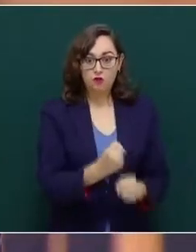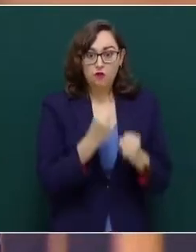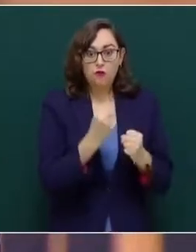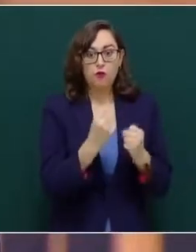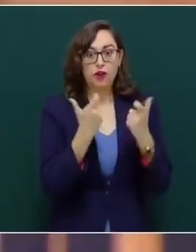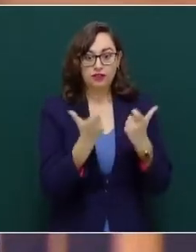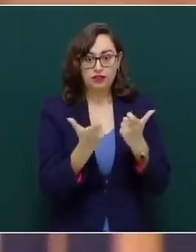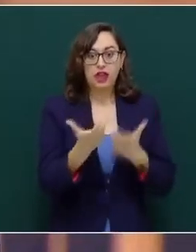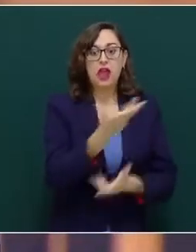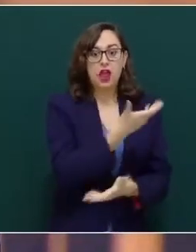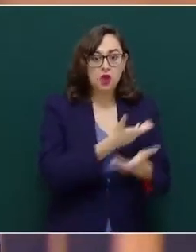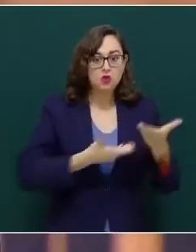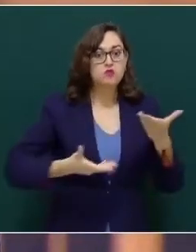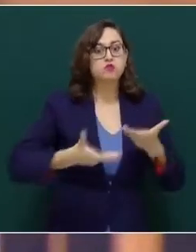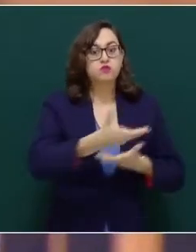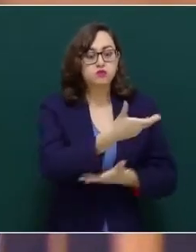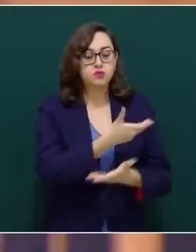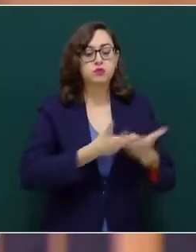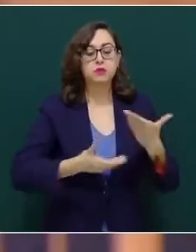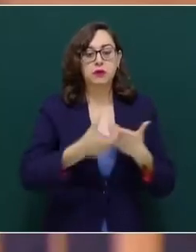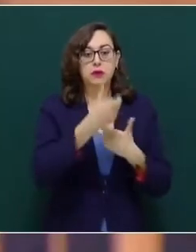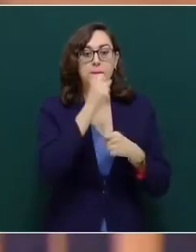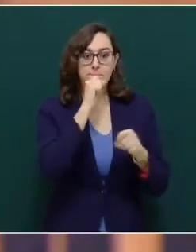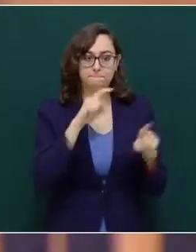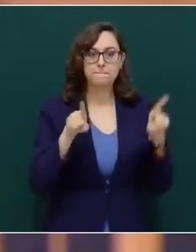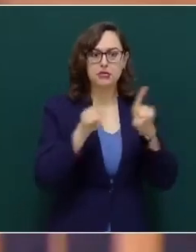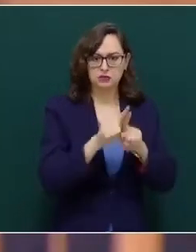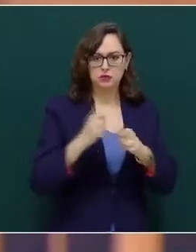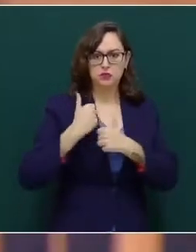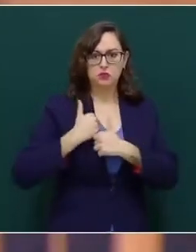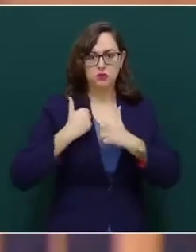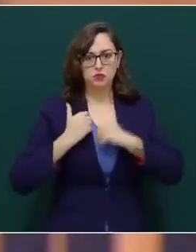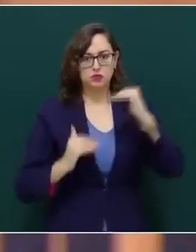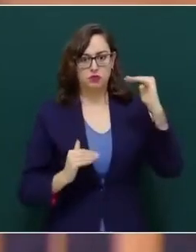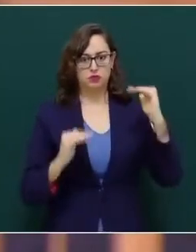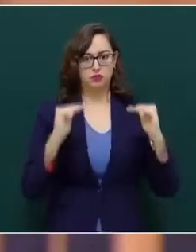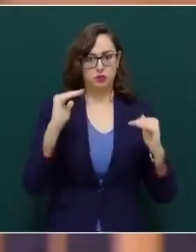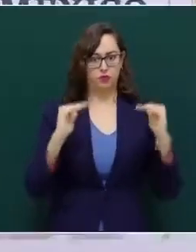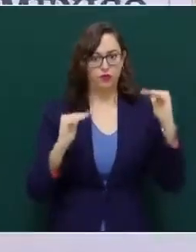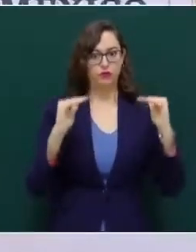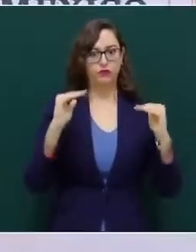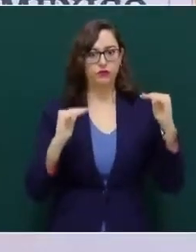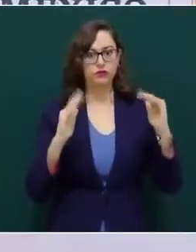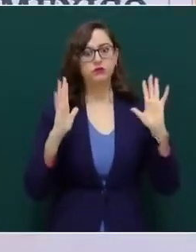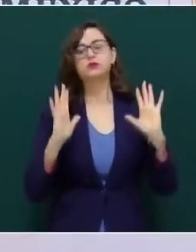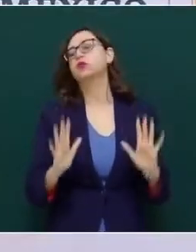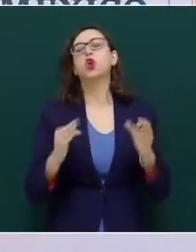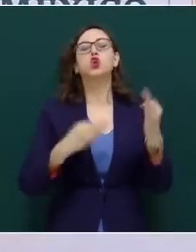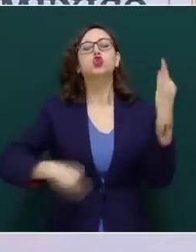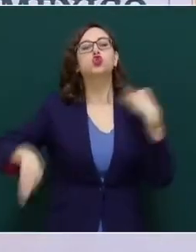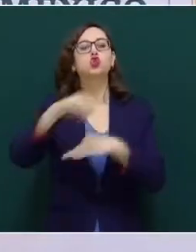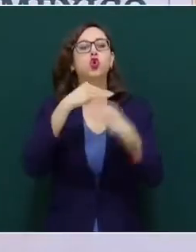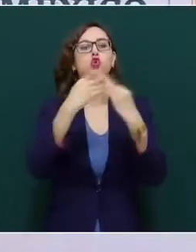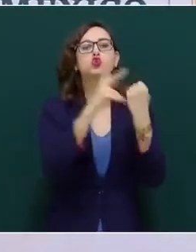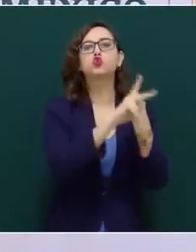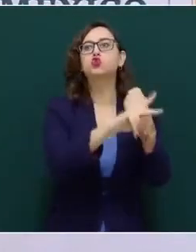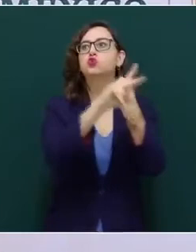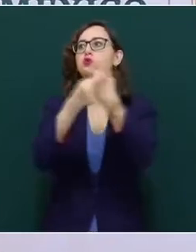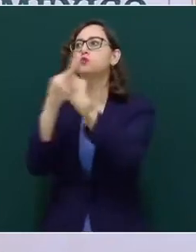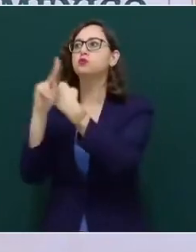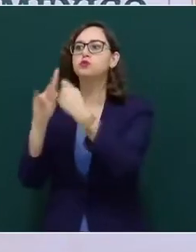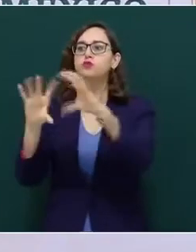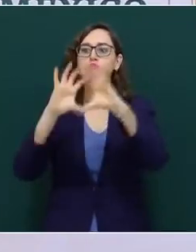en lo militar. lograr este equilibrio y no la hegemonía de ningún país es lo más